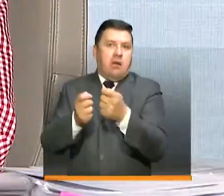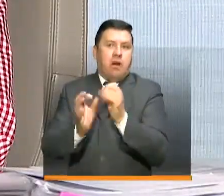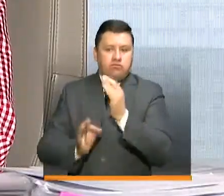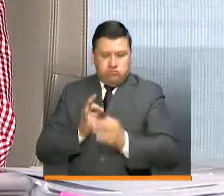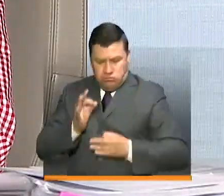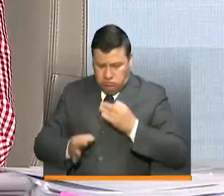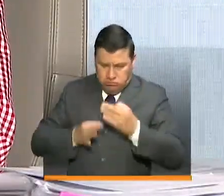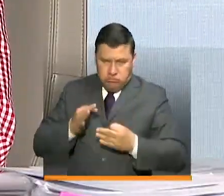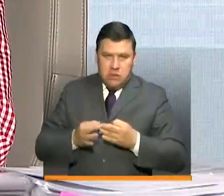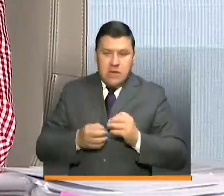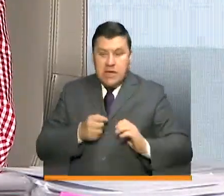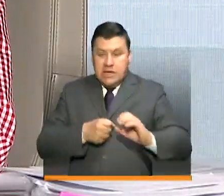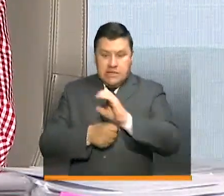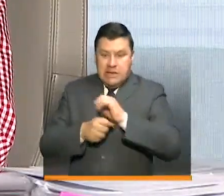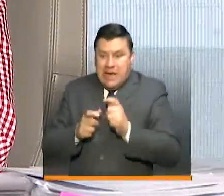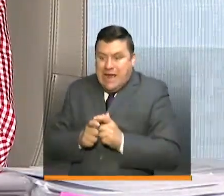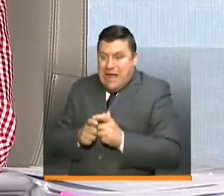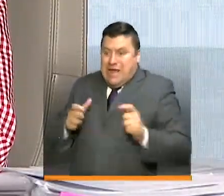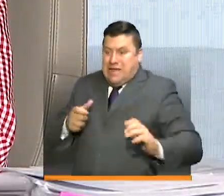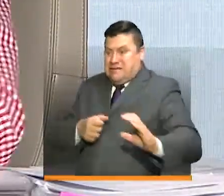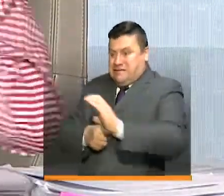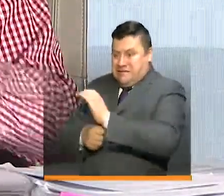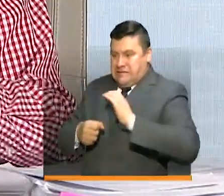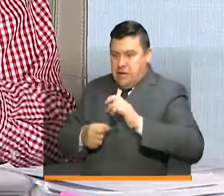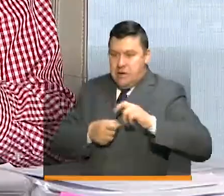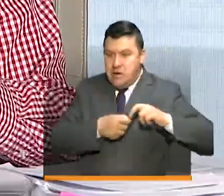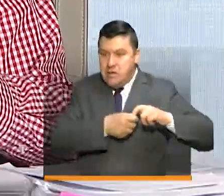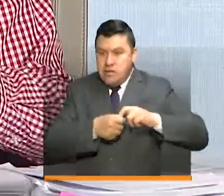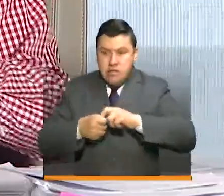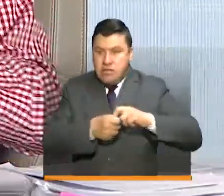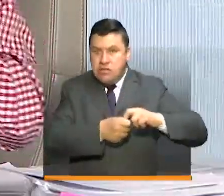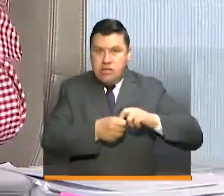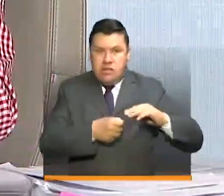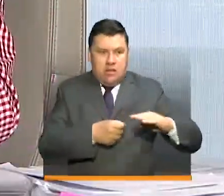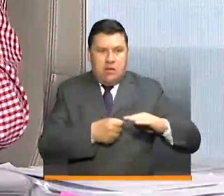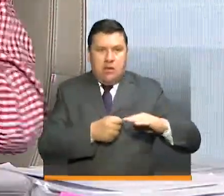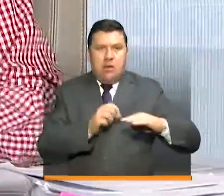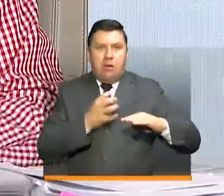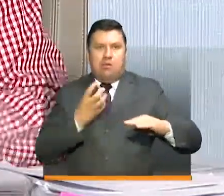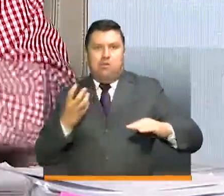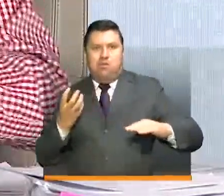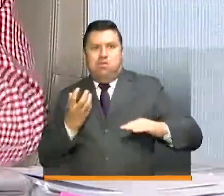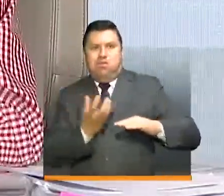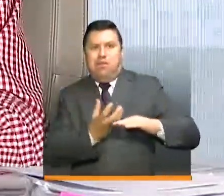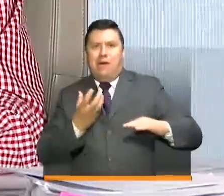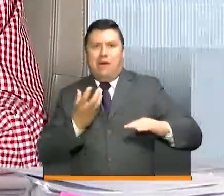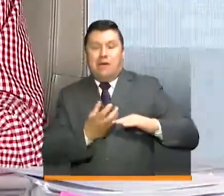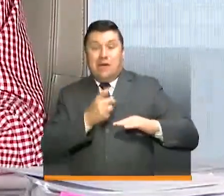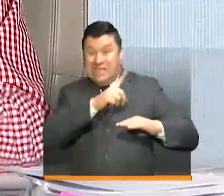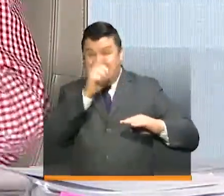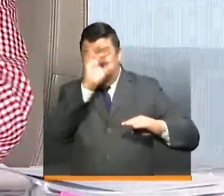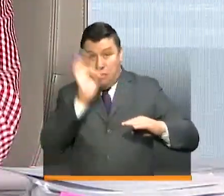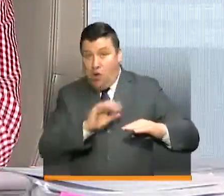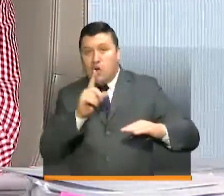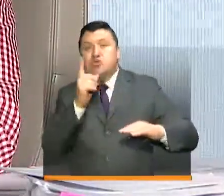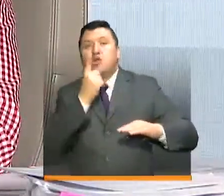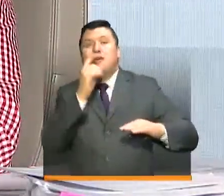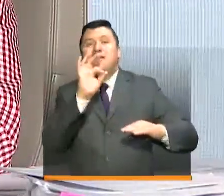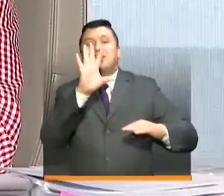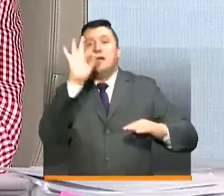en las ciudades más grandes, que el transporte masivo no supere la capacidad del 35%.